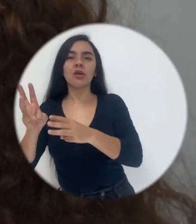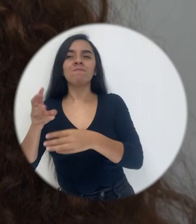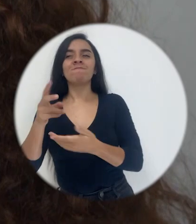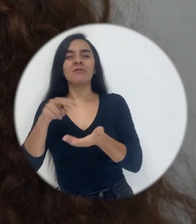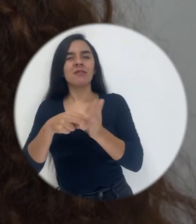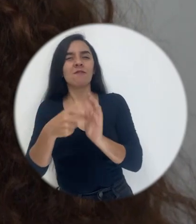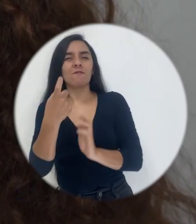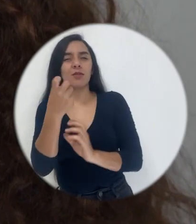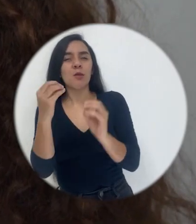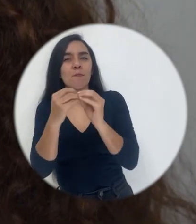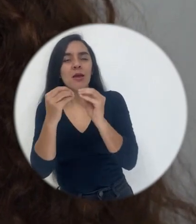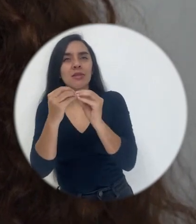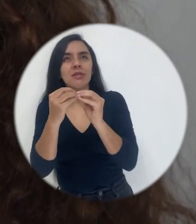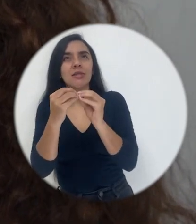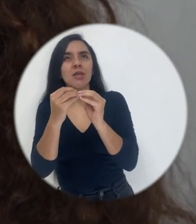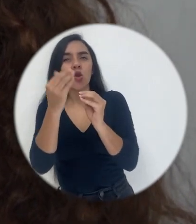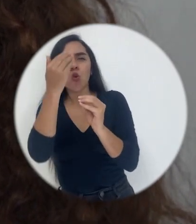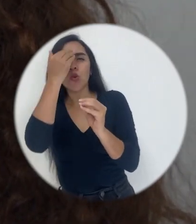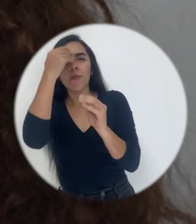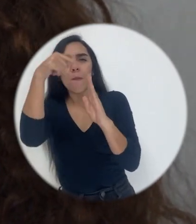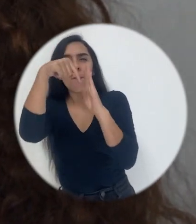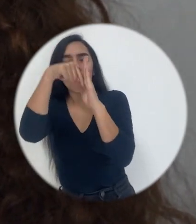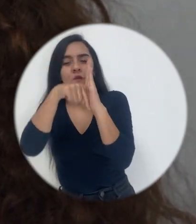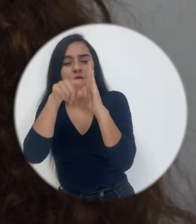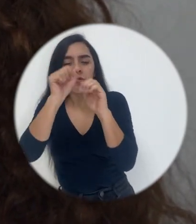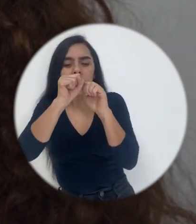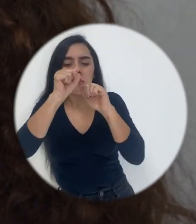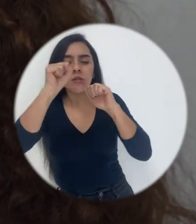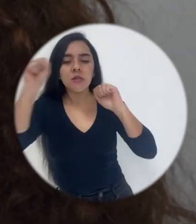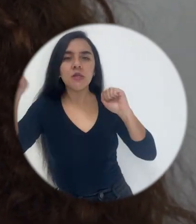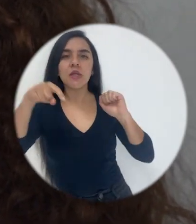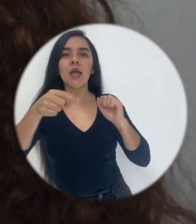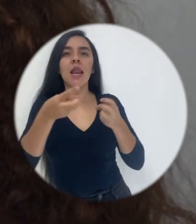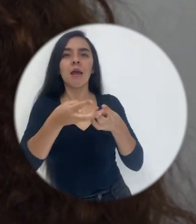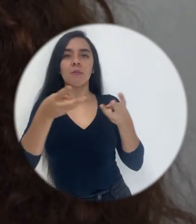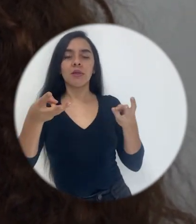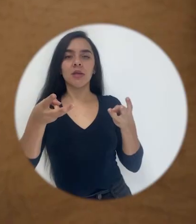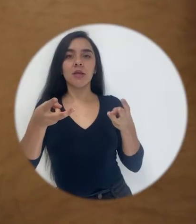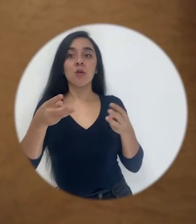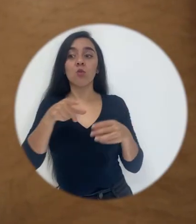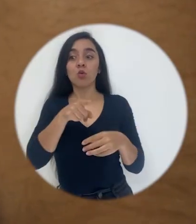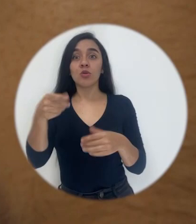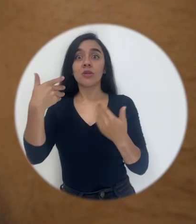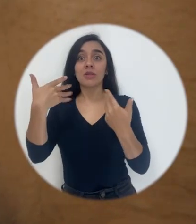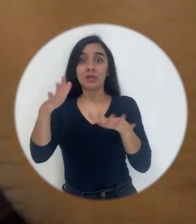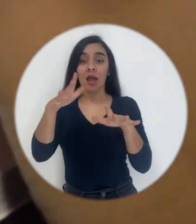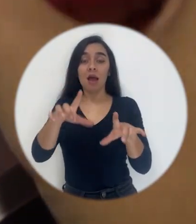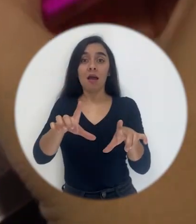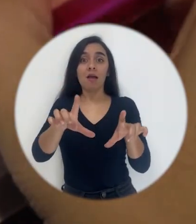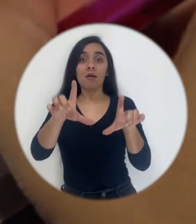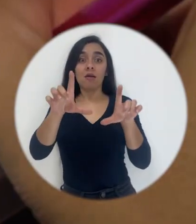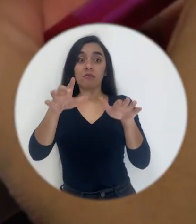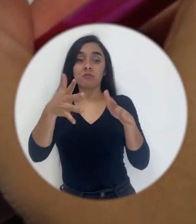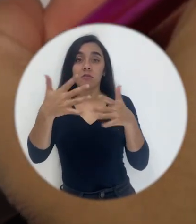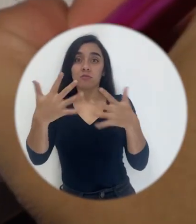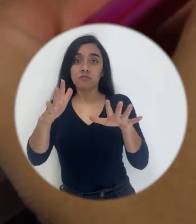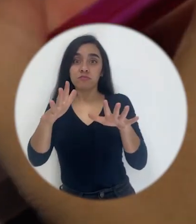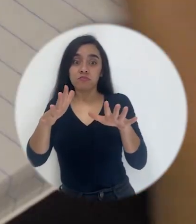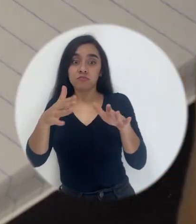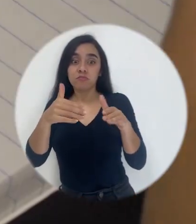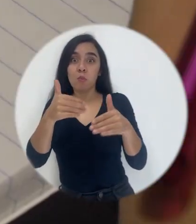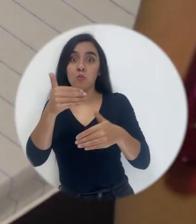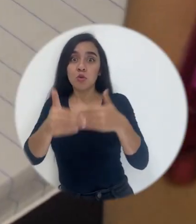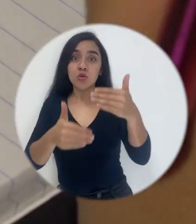un poco más de conocimiento profundo de la materia. Pero cuando son maestros, como tienen que llevar todas las